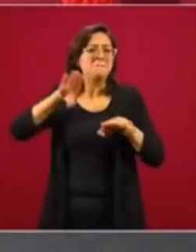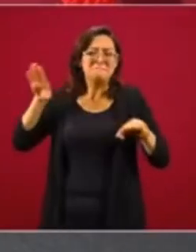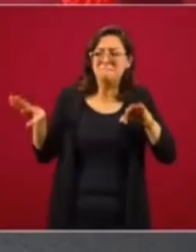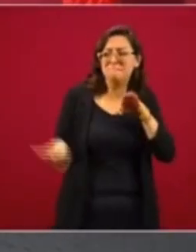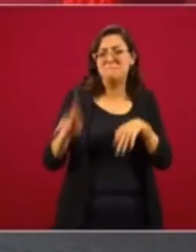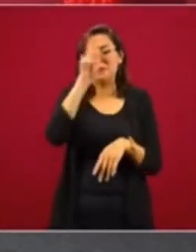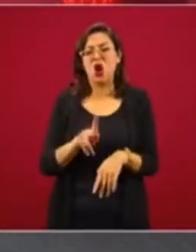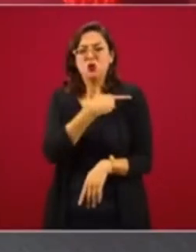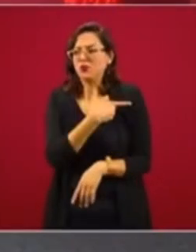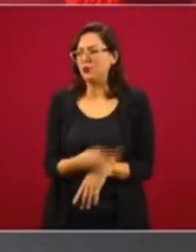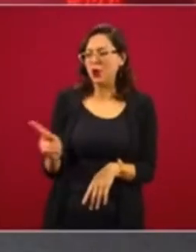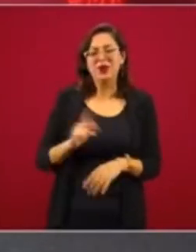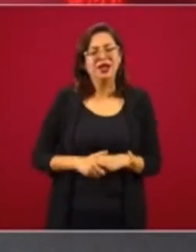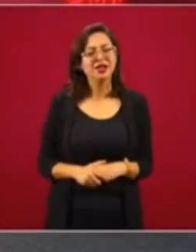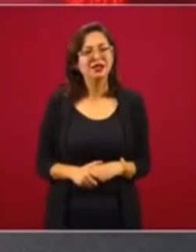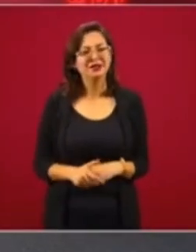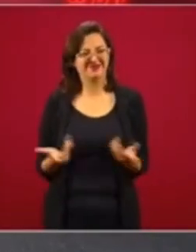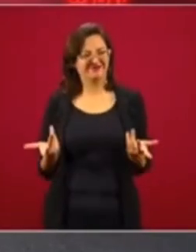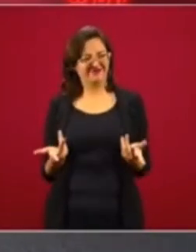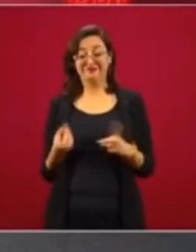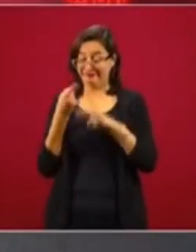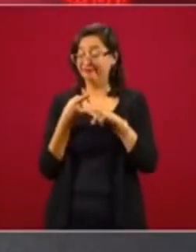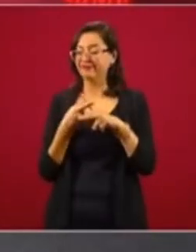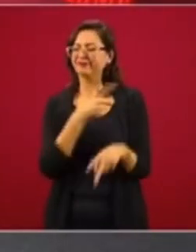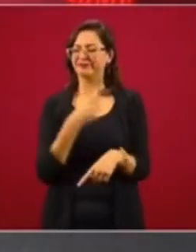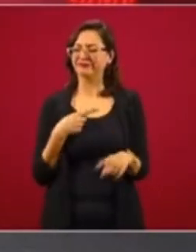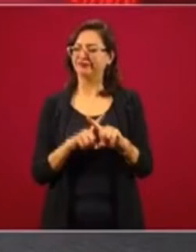país. Entonces, por eso necesitamos medir de otra manera.